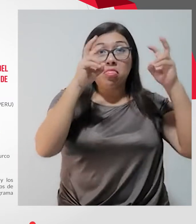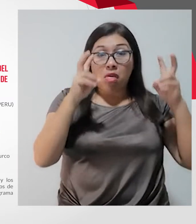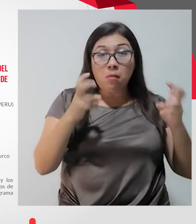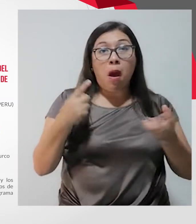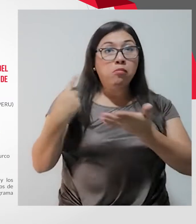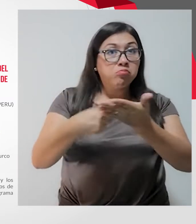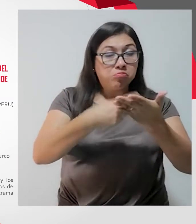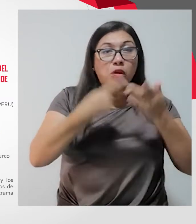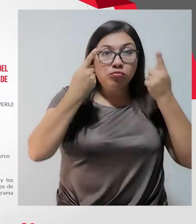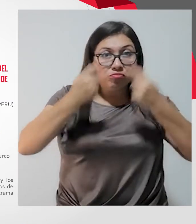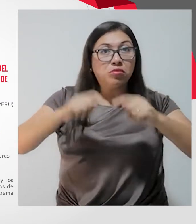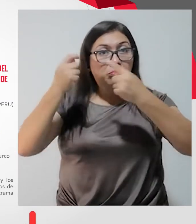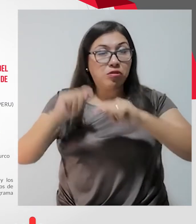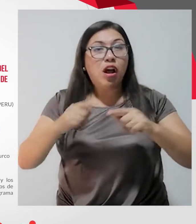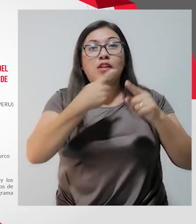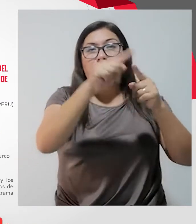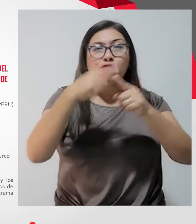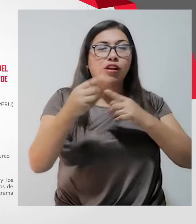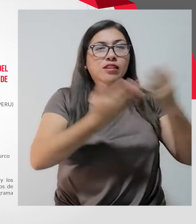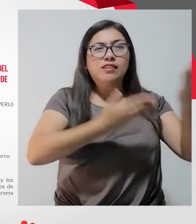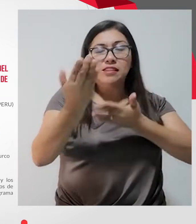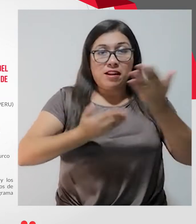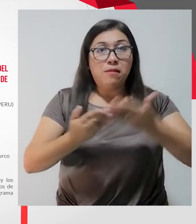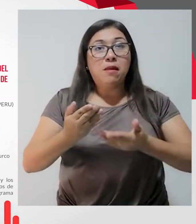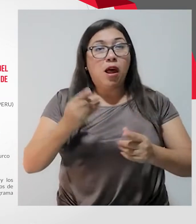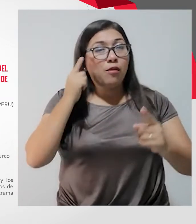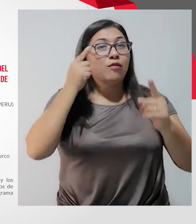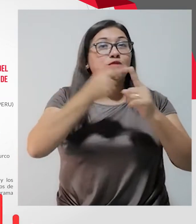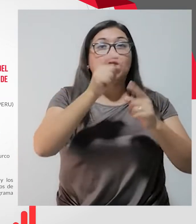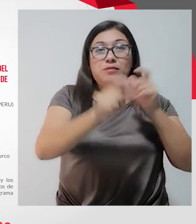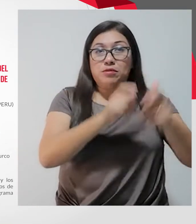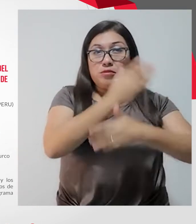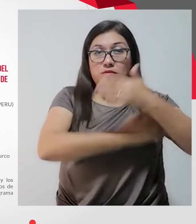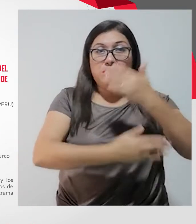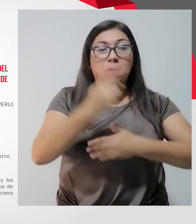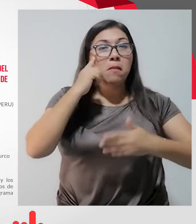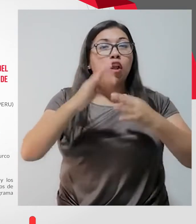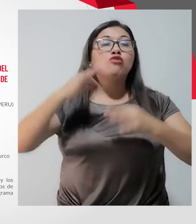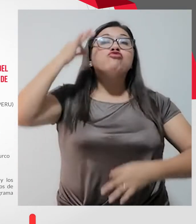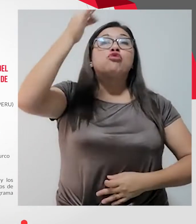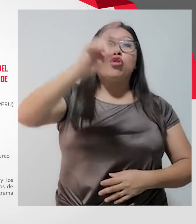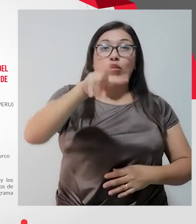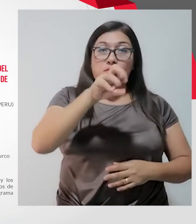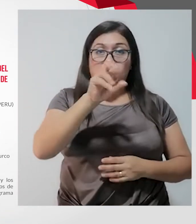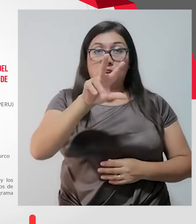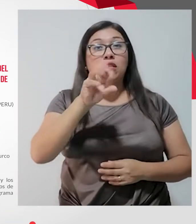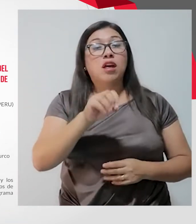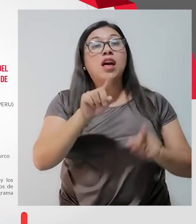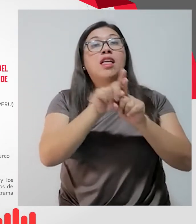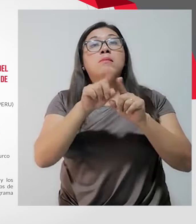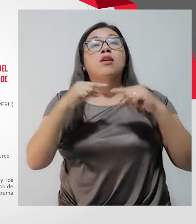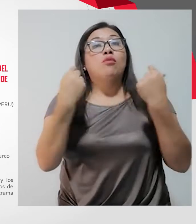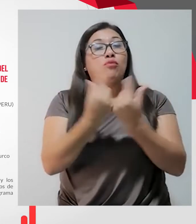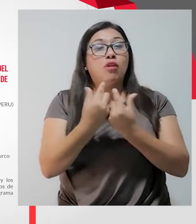relacionados a la política nacional multisectorial en discapacidad para el desarrollo al 2030 y la directiva que